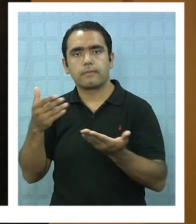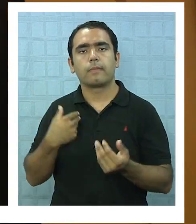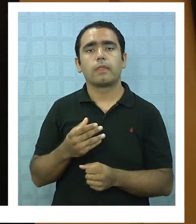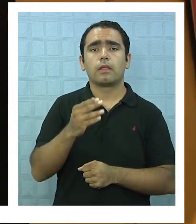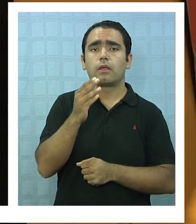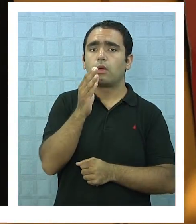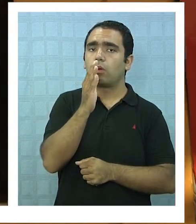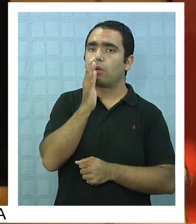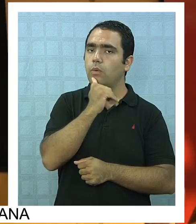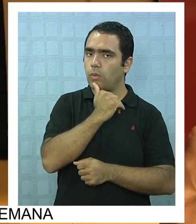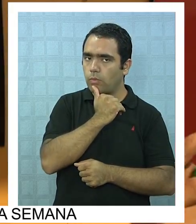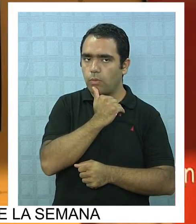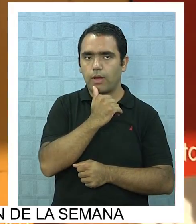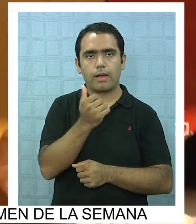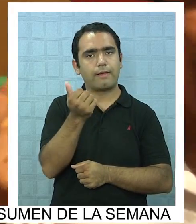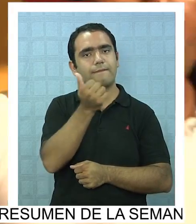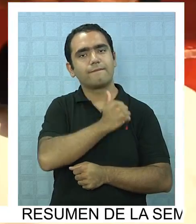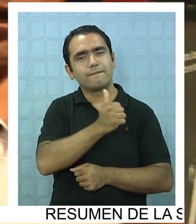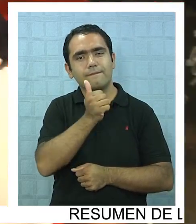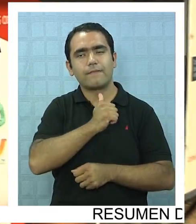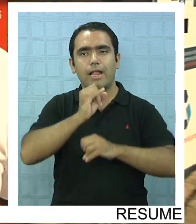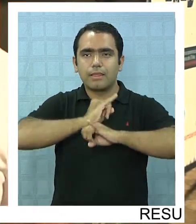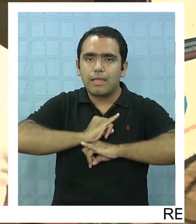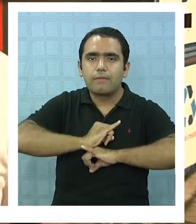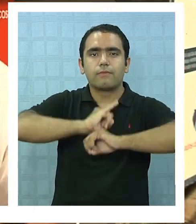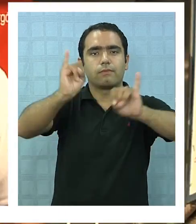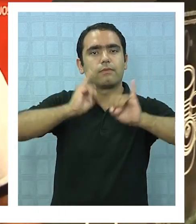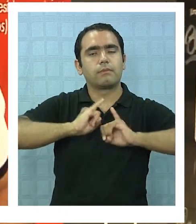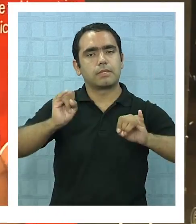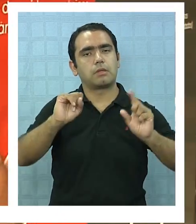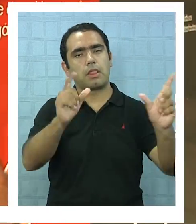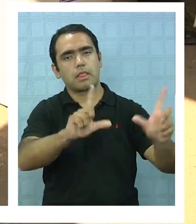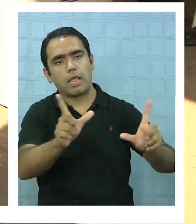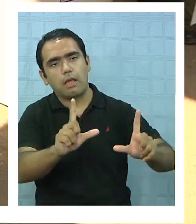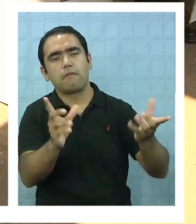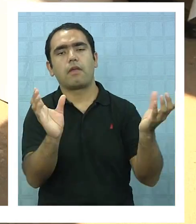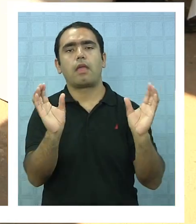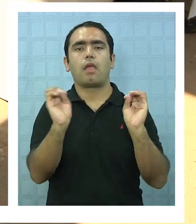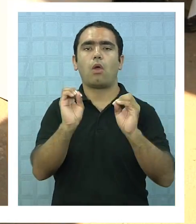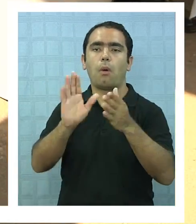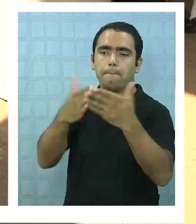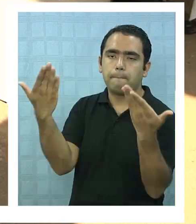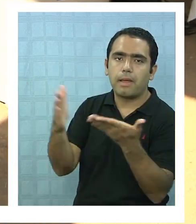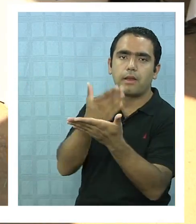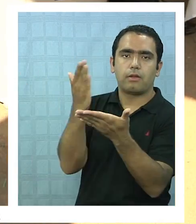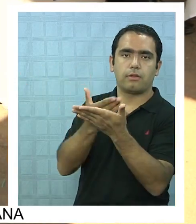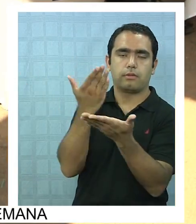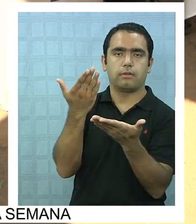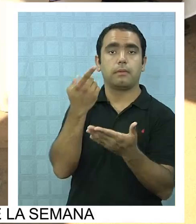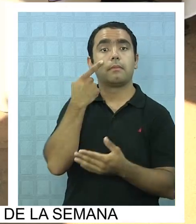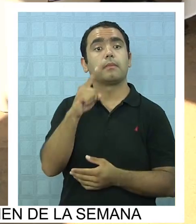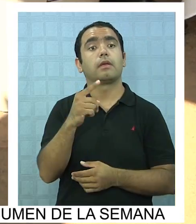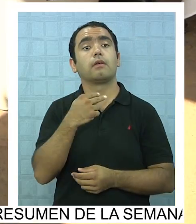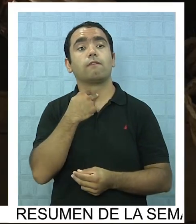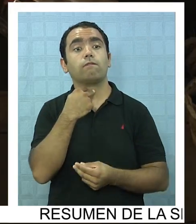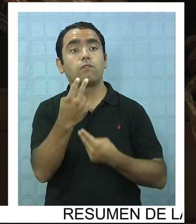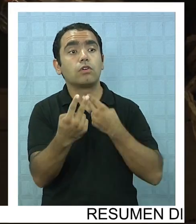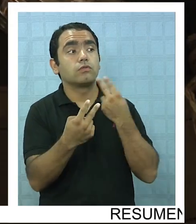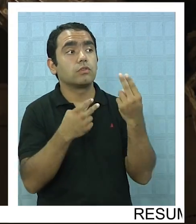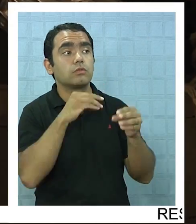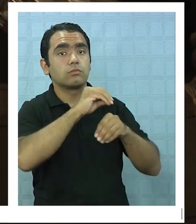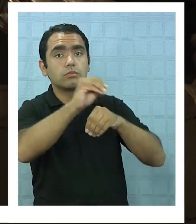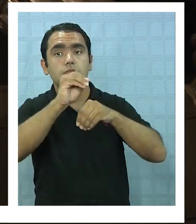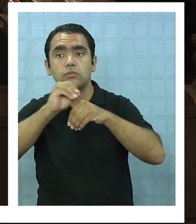salido masivamente quizás en las redes sociales ni en televisión o en el periódico, pero la voz en voz